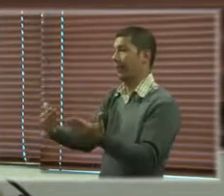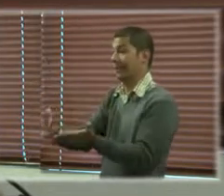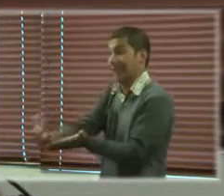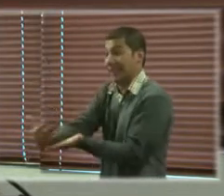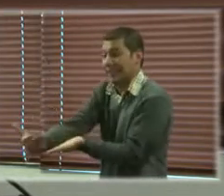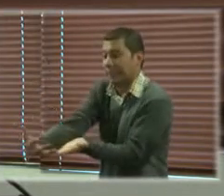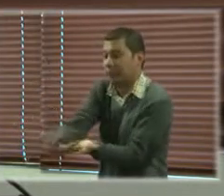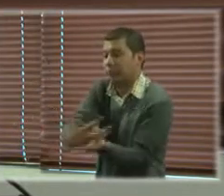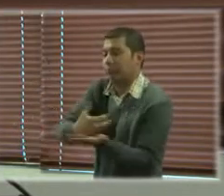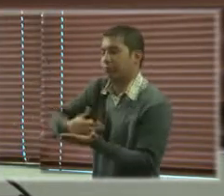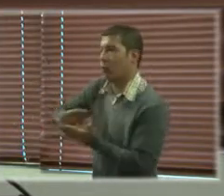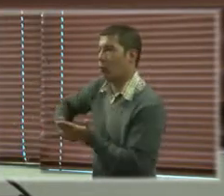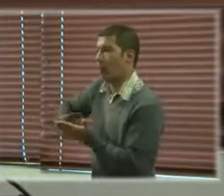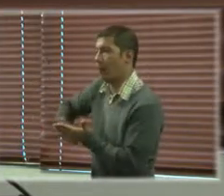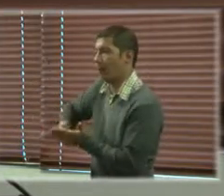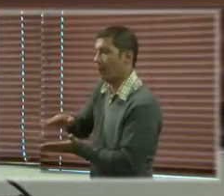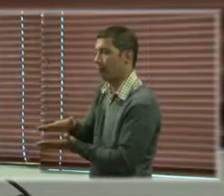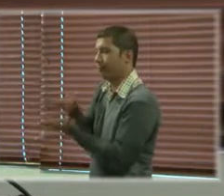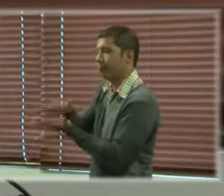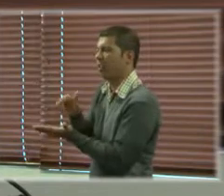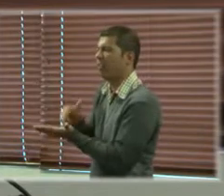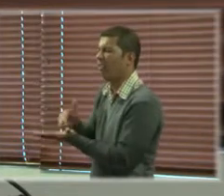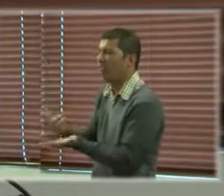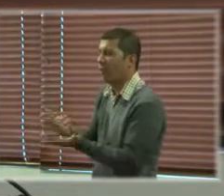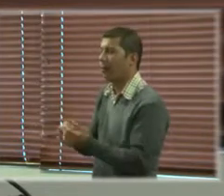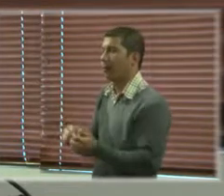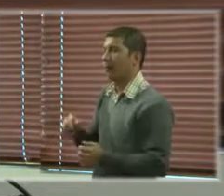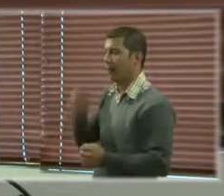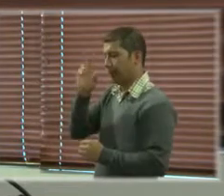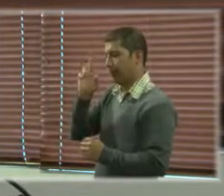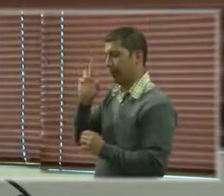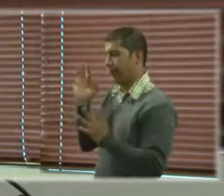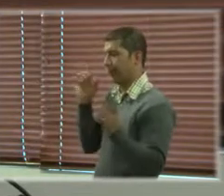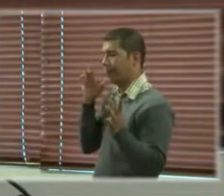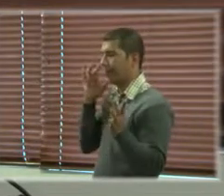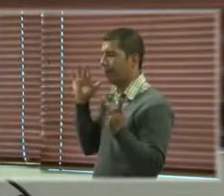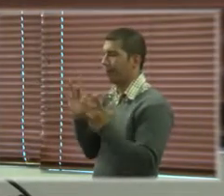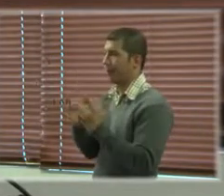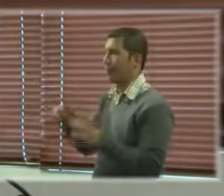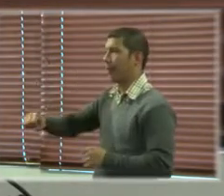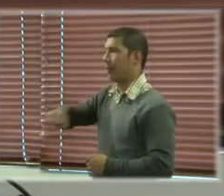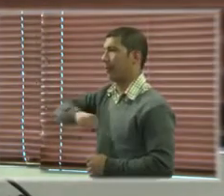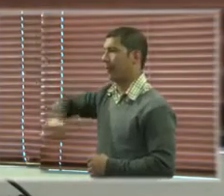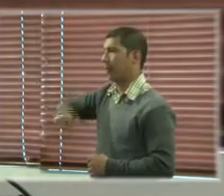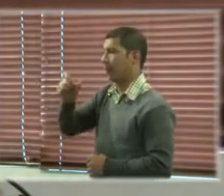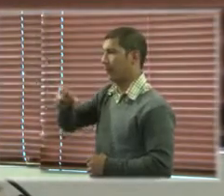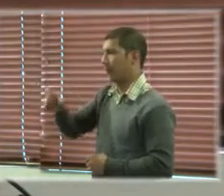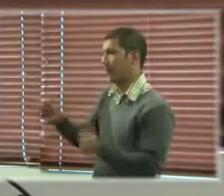y enmarcado dentro de los derechos reconocidos por la Convención sobre los Derechos de las Personas con Discapacidad.